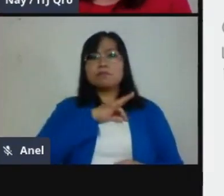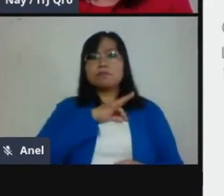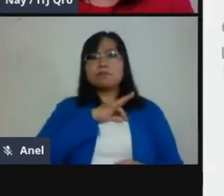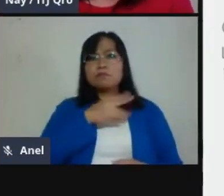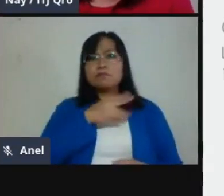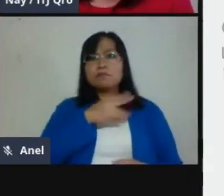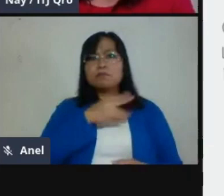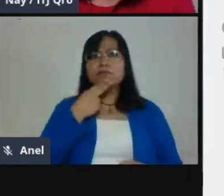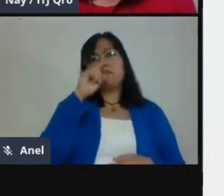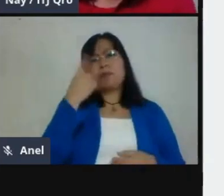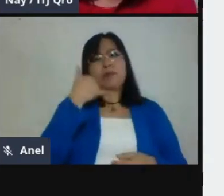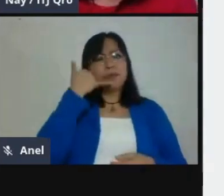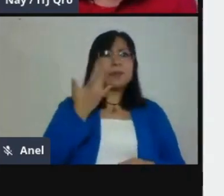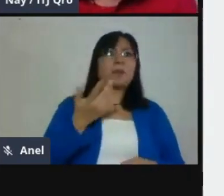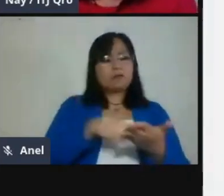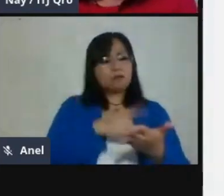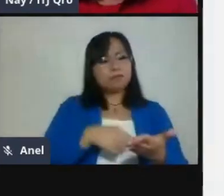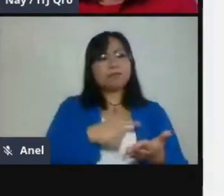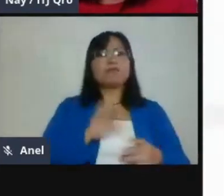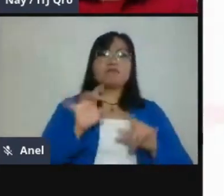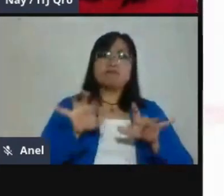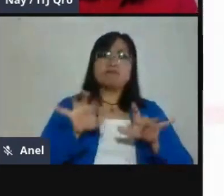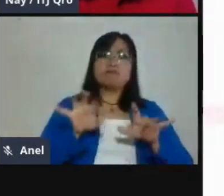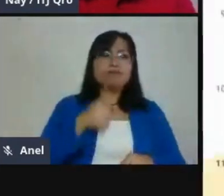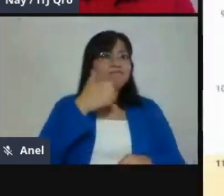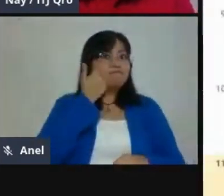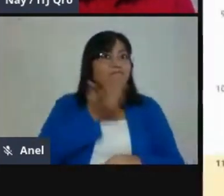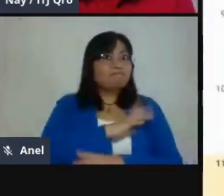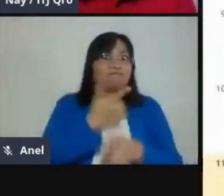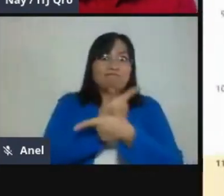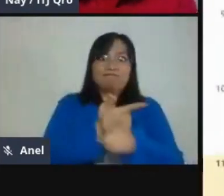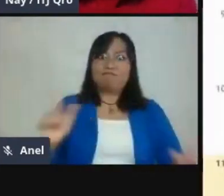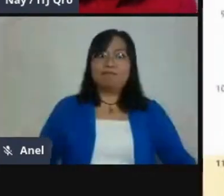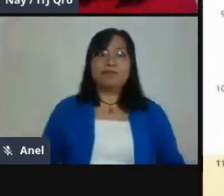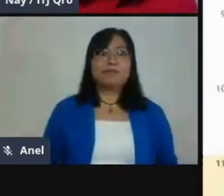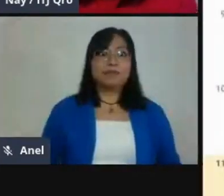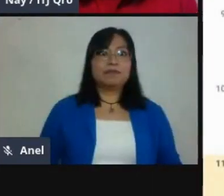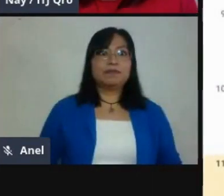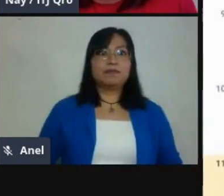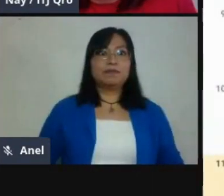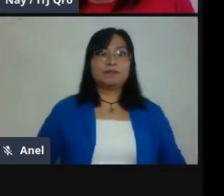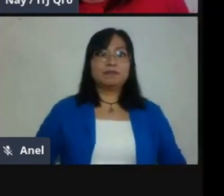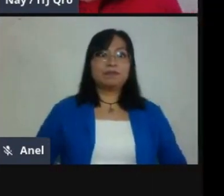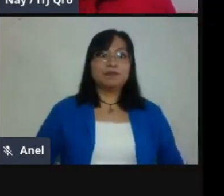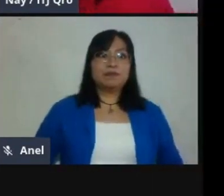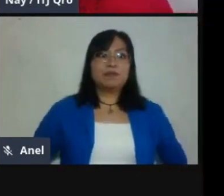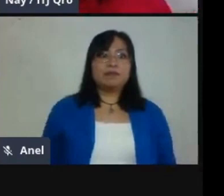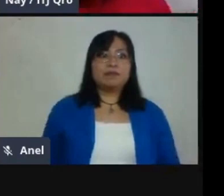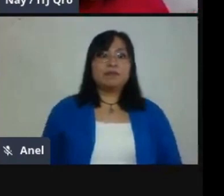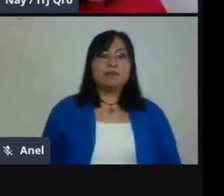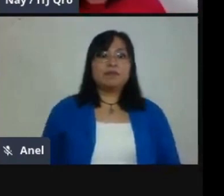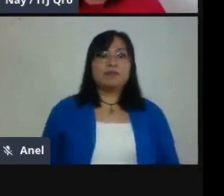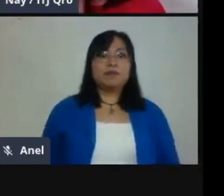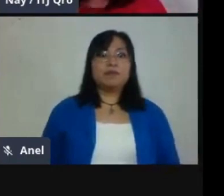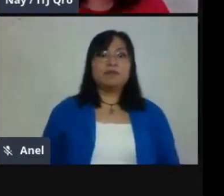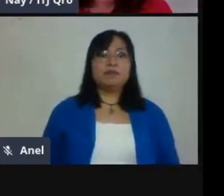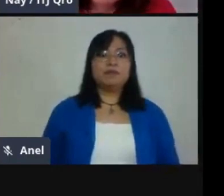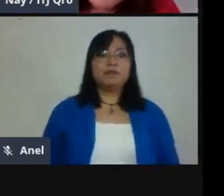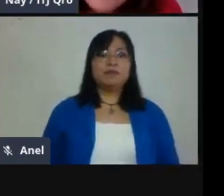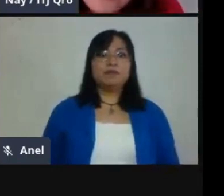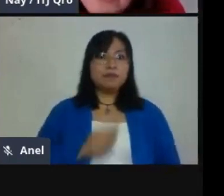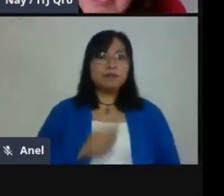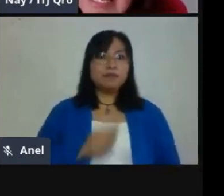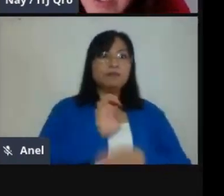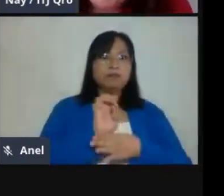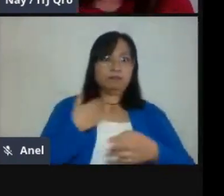una Chromebook, lo que tengan en casa. ¿OK? Bueno, y me regreso a mi presentación porque vamos